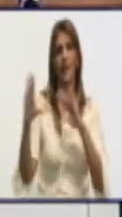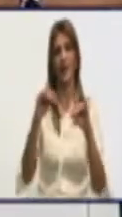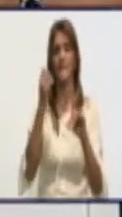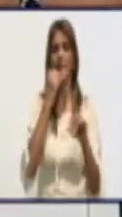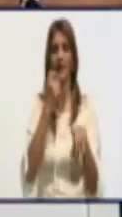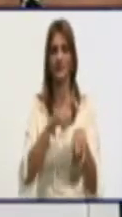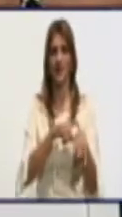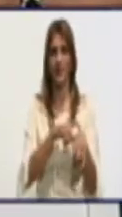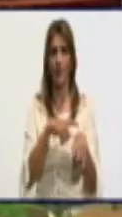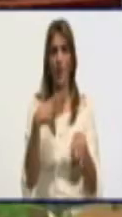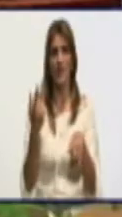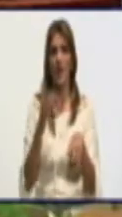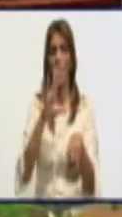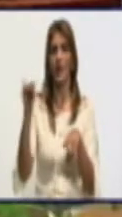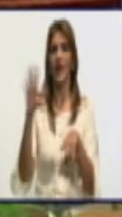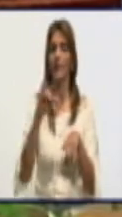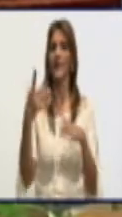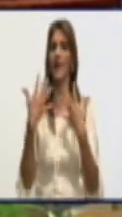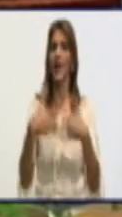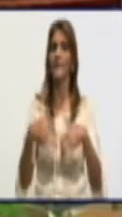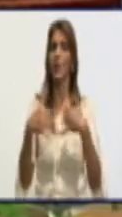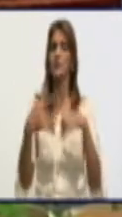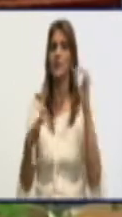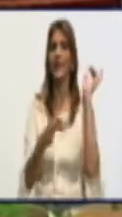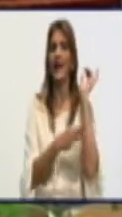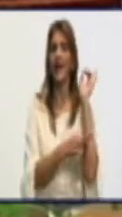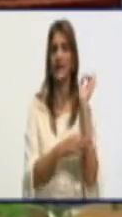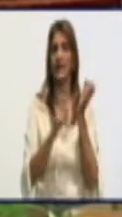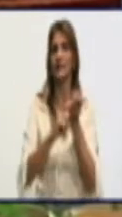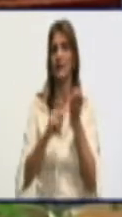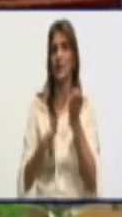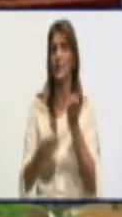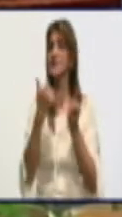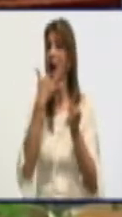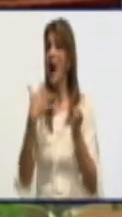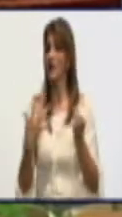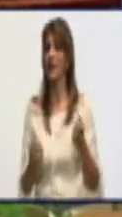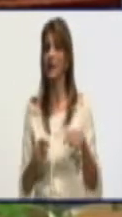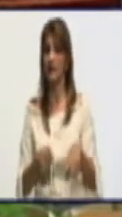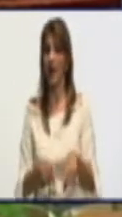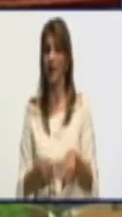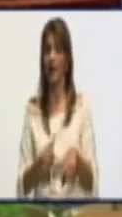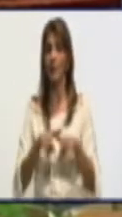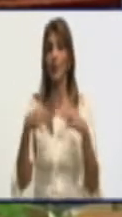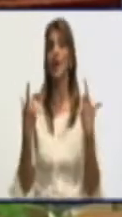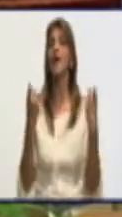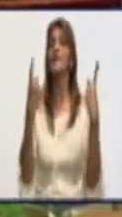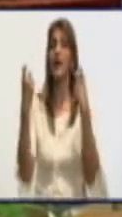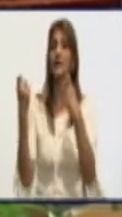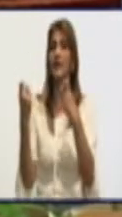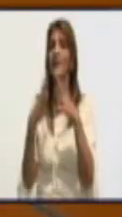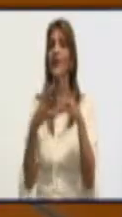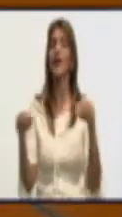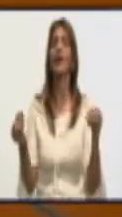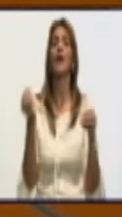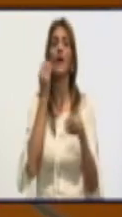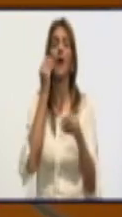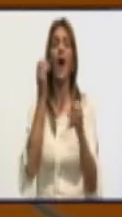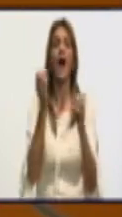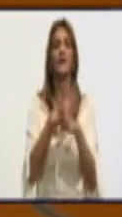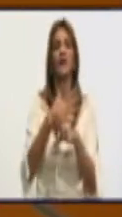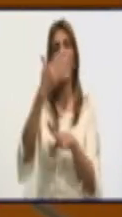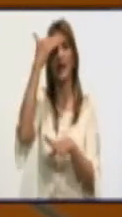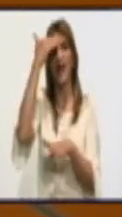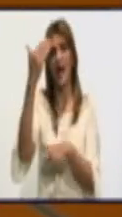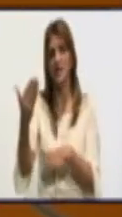es el referido a las producciones cárnicas del territorio afectadas desde la carencia de harina. Gracias también, Roger, por